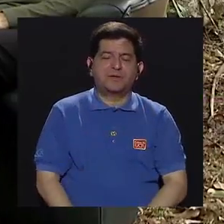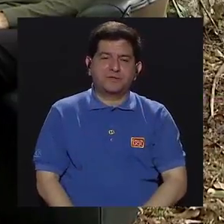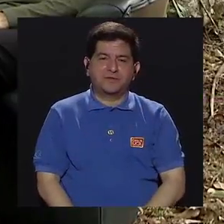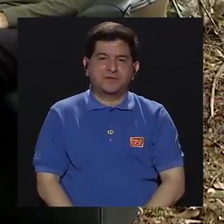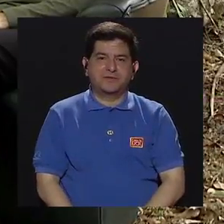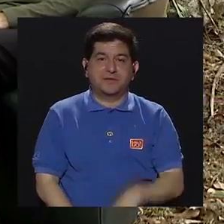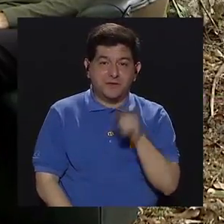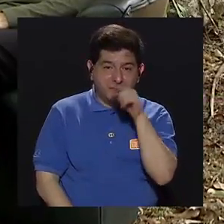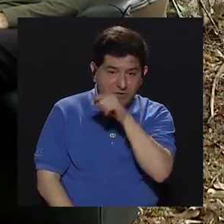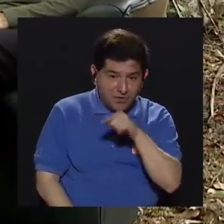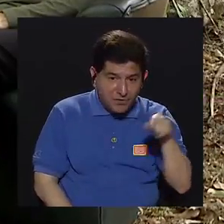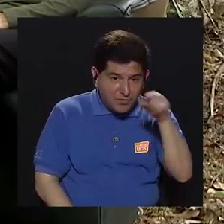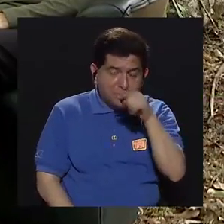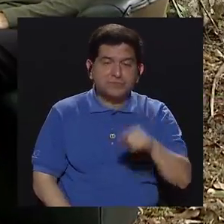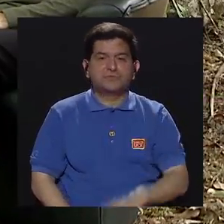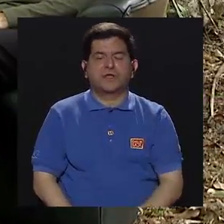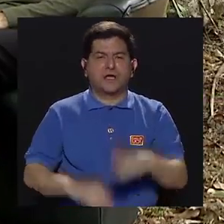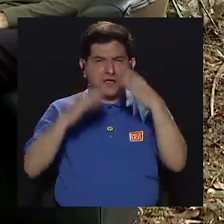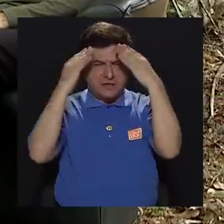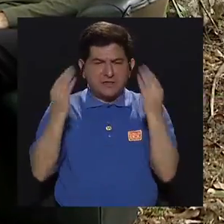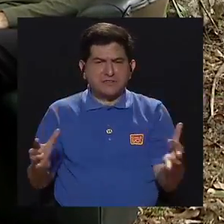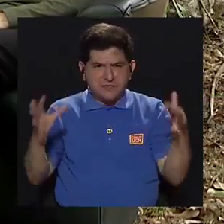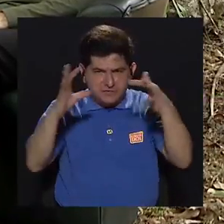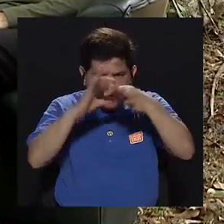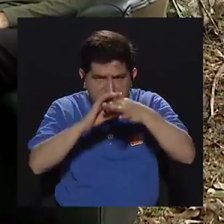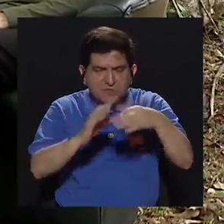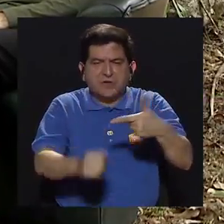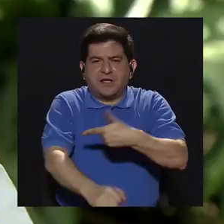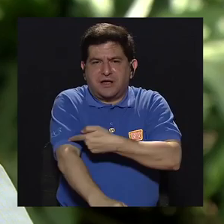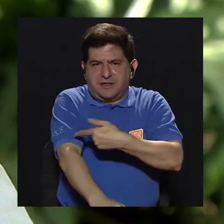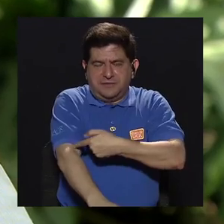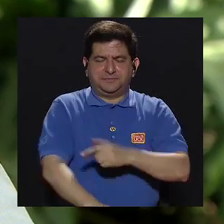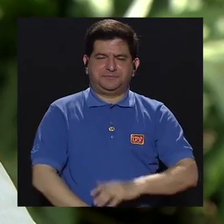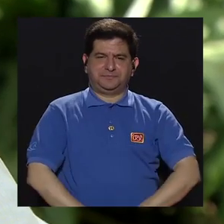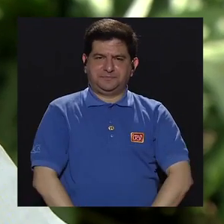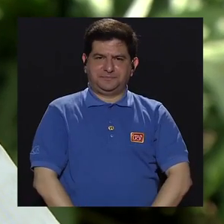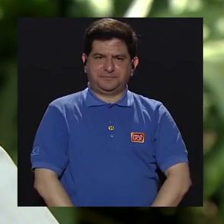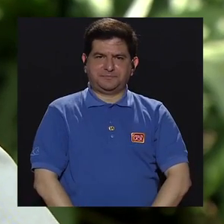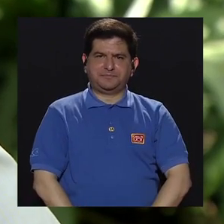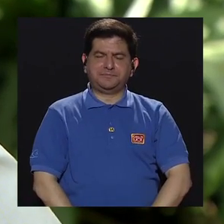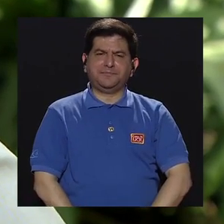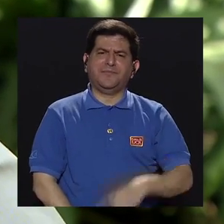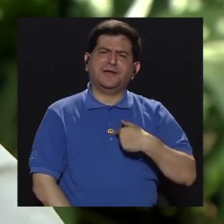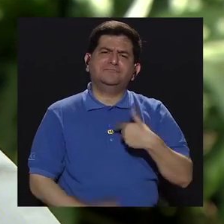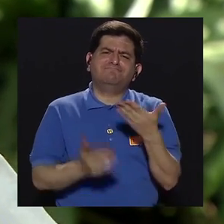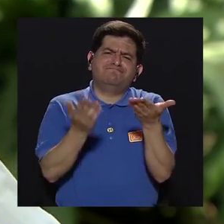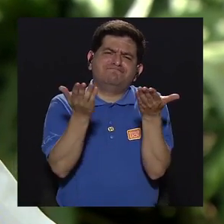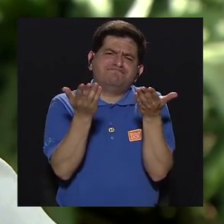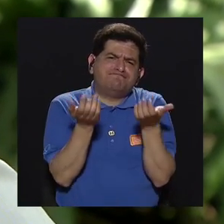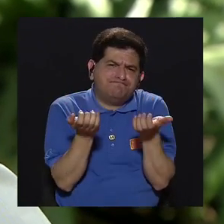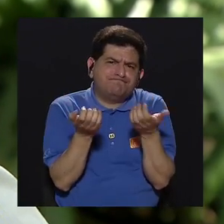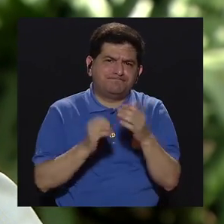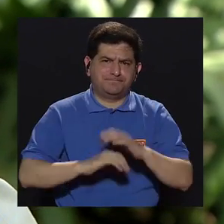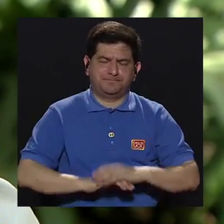ustedes alguna información referente a enfermería. Claro, yo quisiera pues